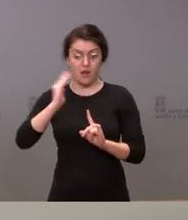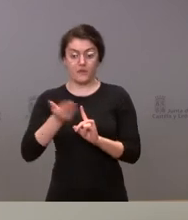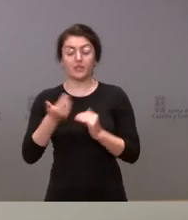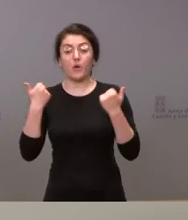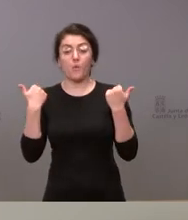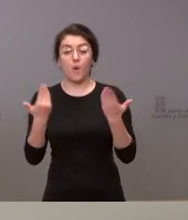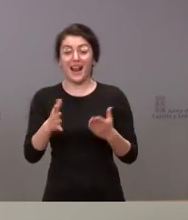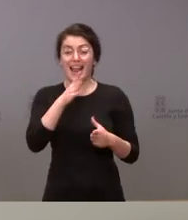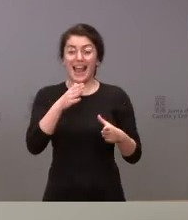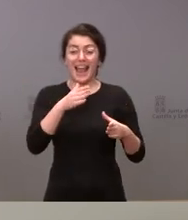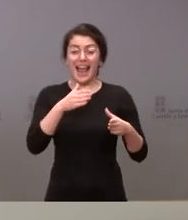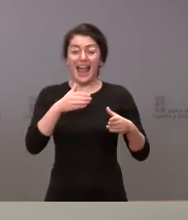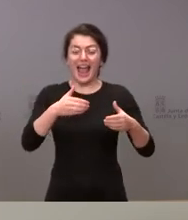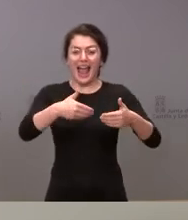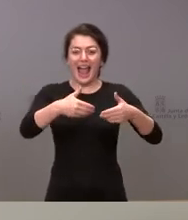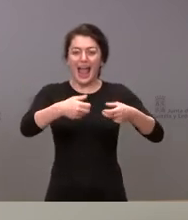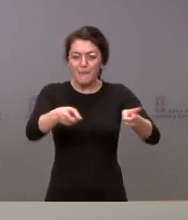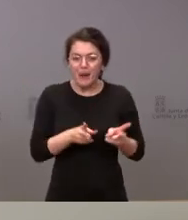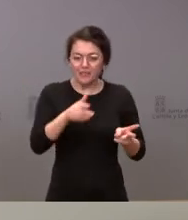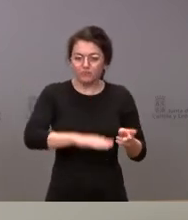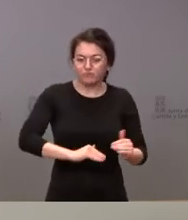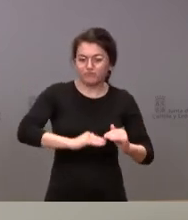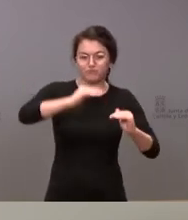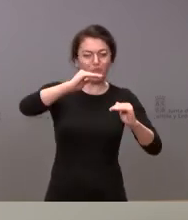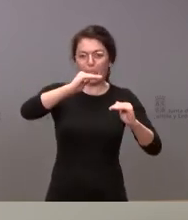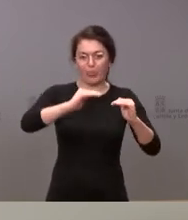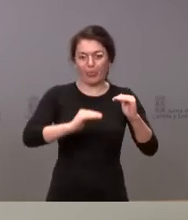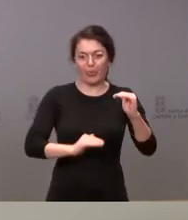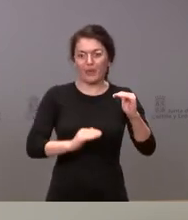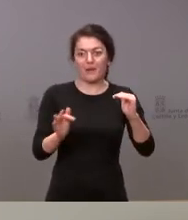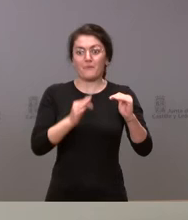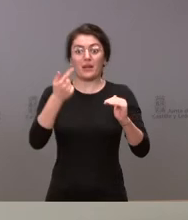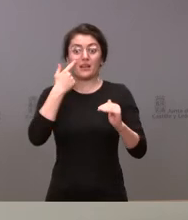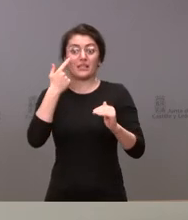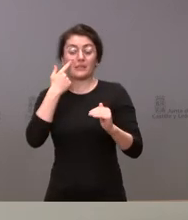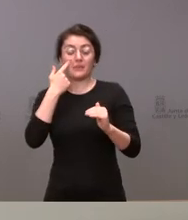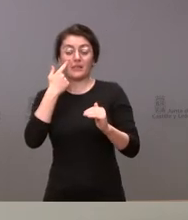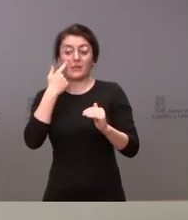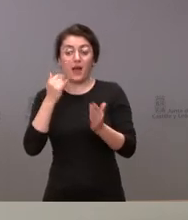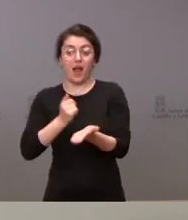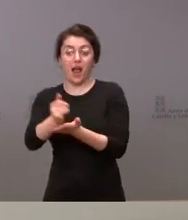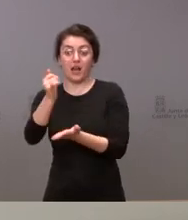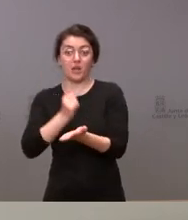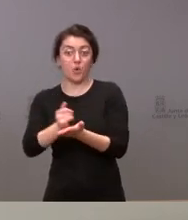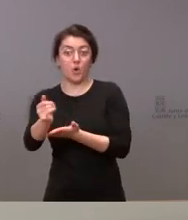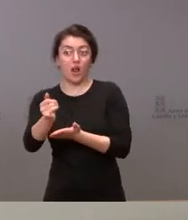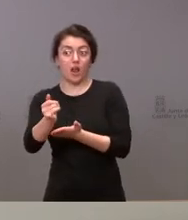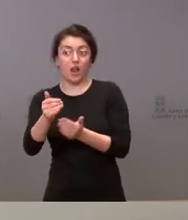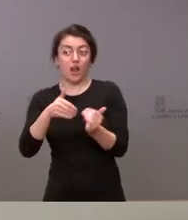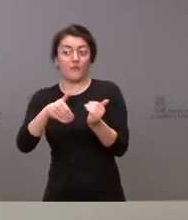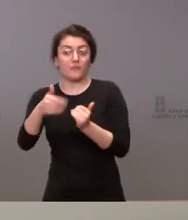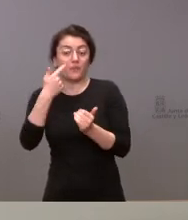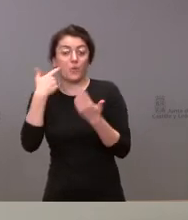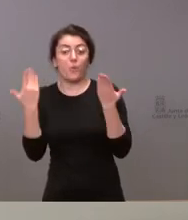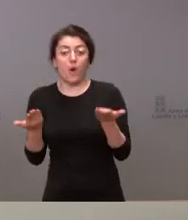embalses, sobre la situación y expectativas de la cosecha agrícola y también sobre la situación de nuestra superficie